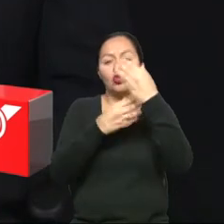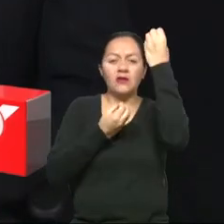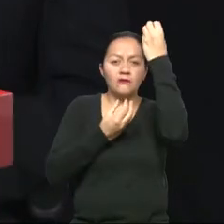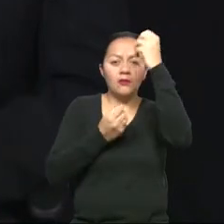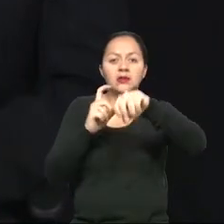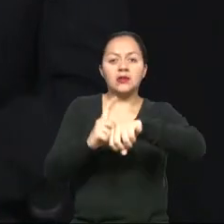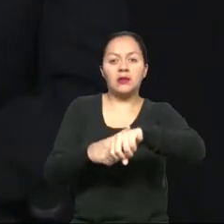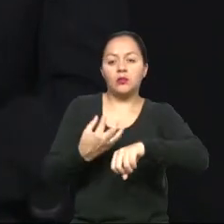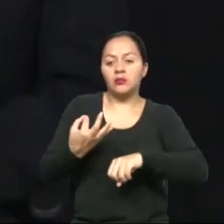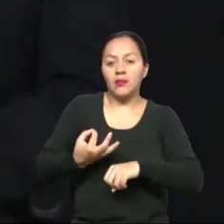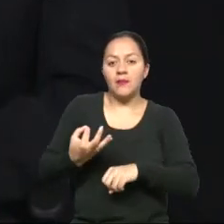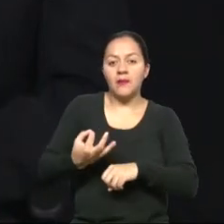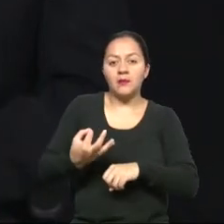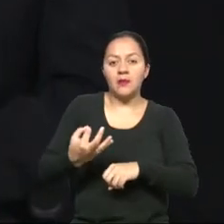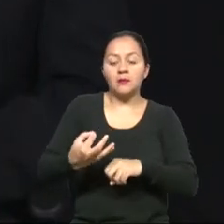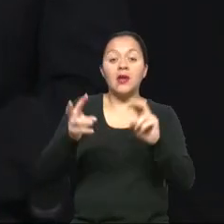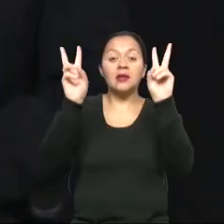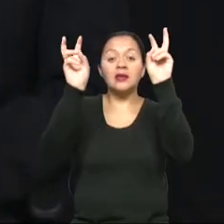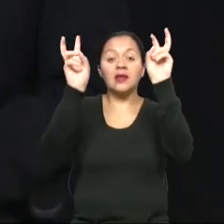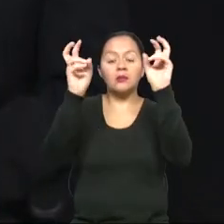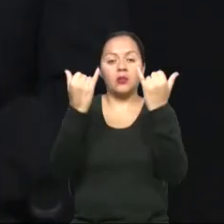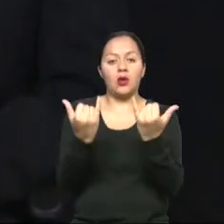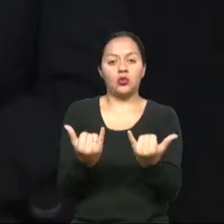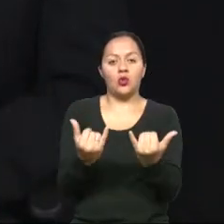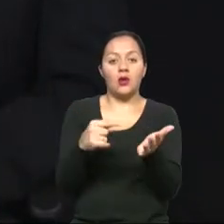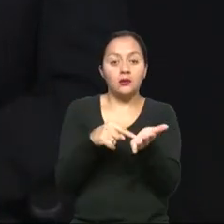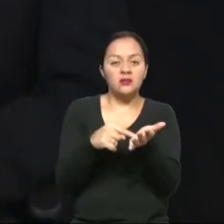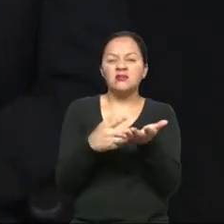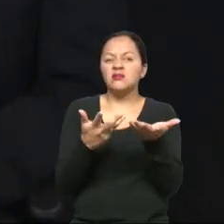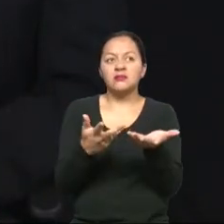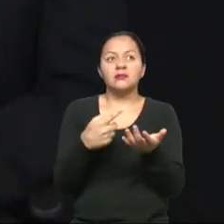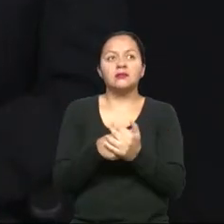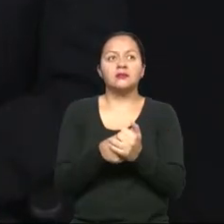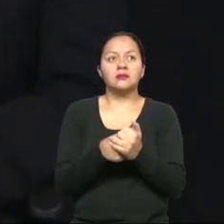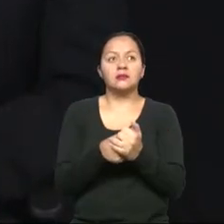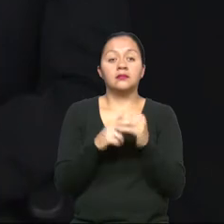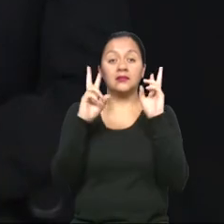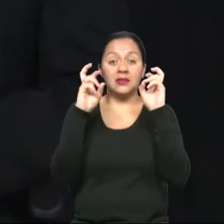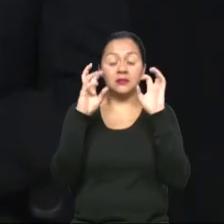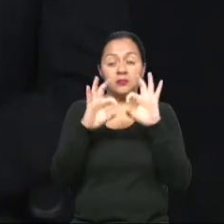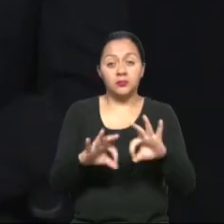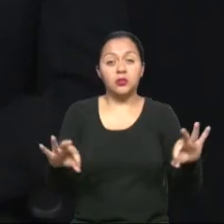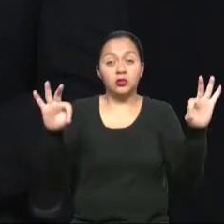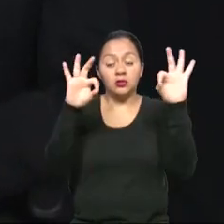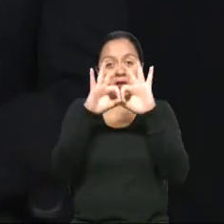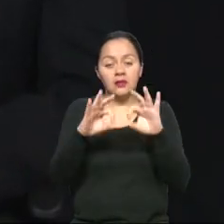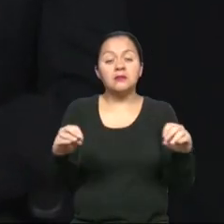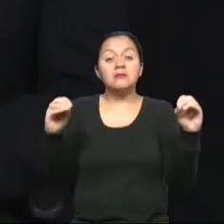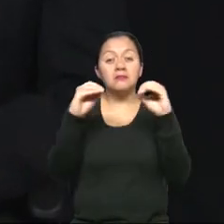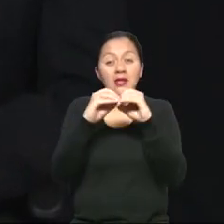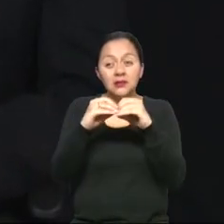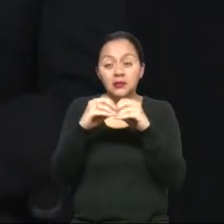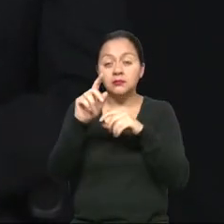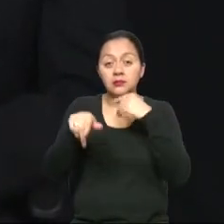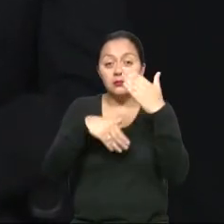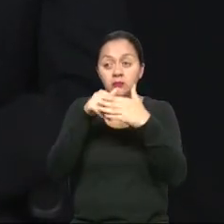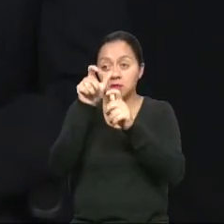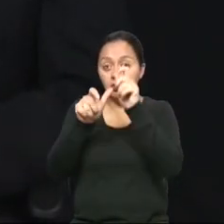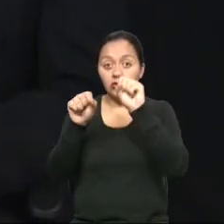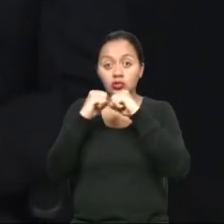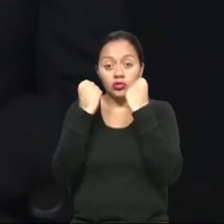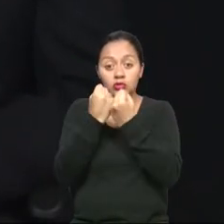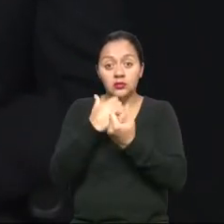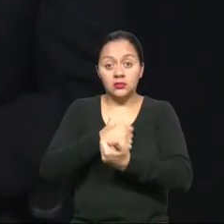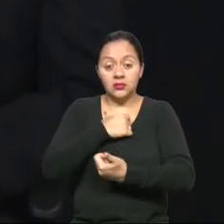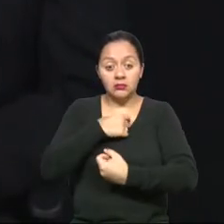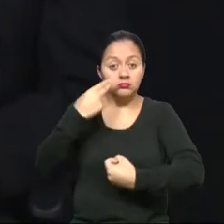tiempo real de los temas que se están discutiendo. Entonces, es un tema muy importante. Y para mí, mientras más participación tenga de la sociedad civil,